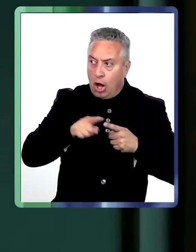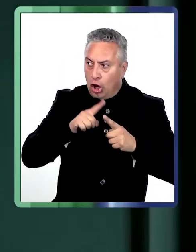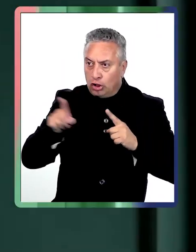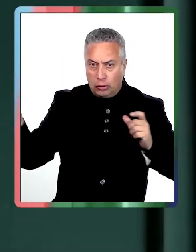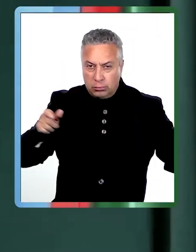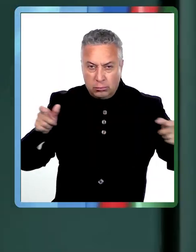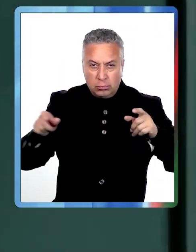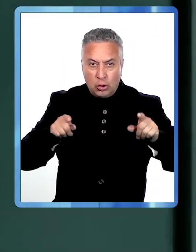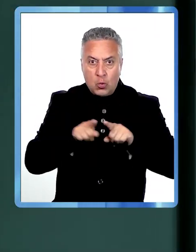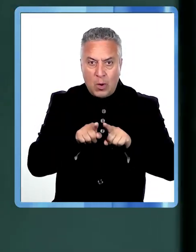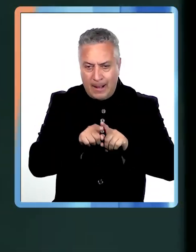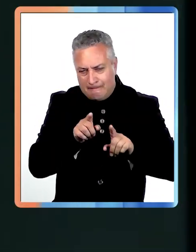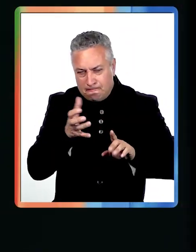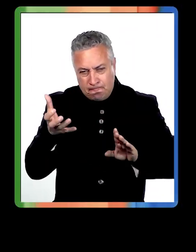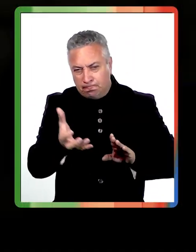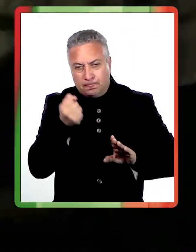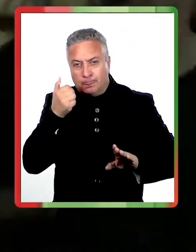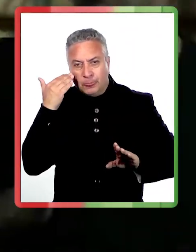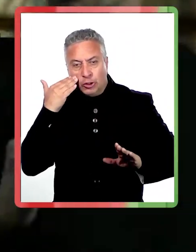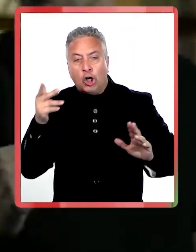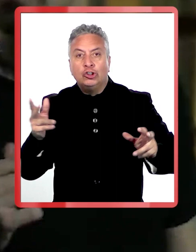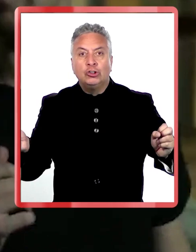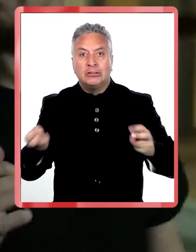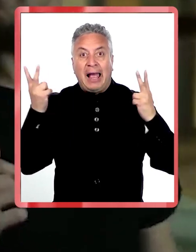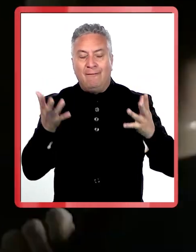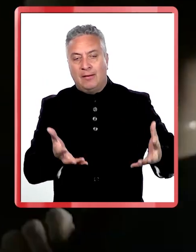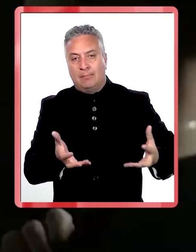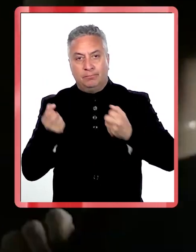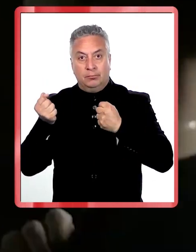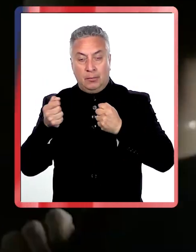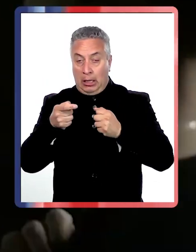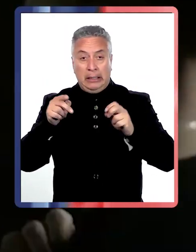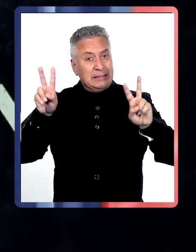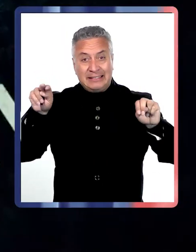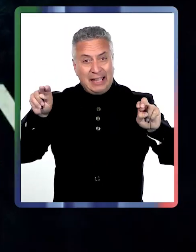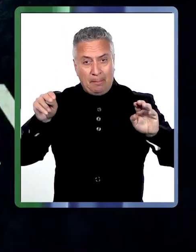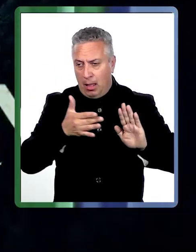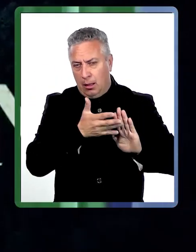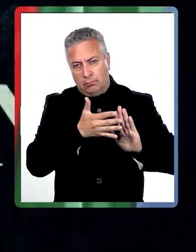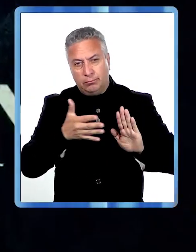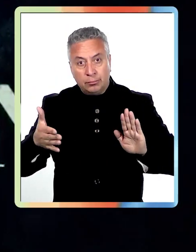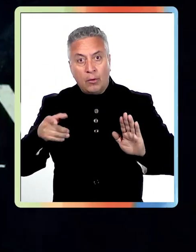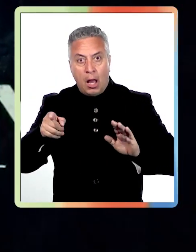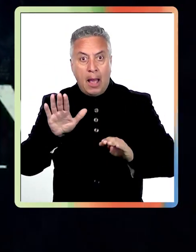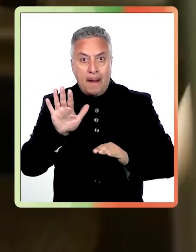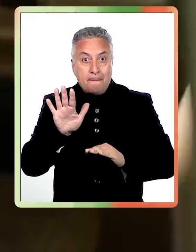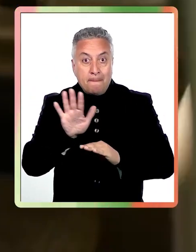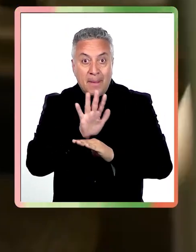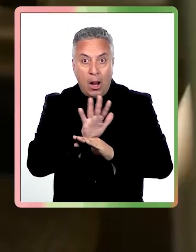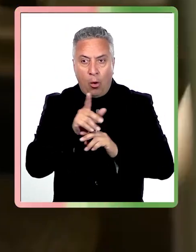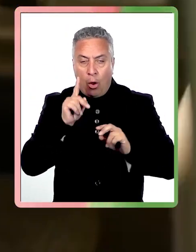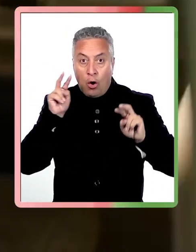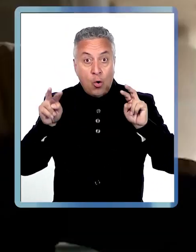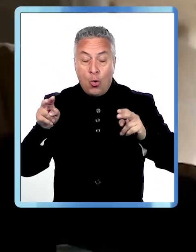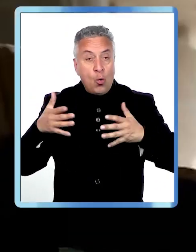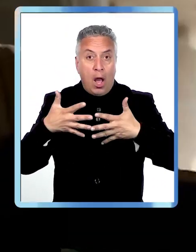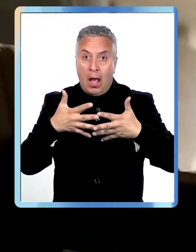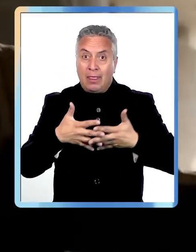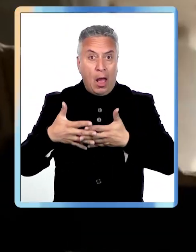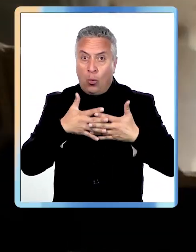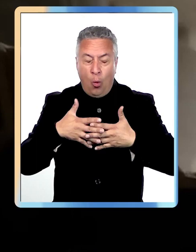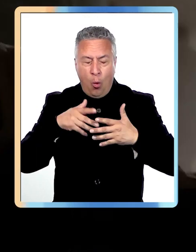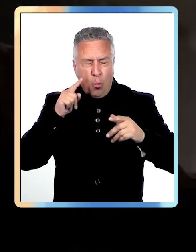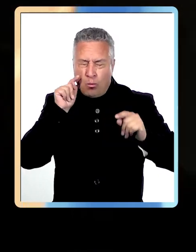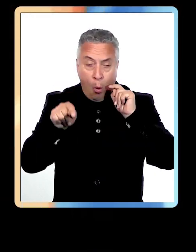agentes. Controvertida y audaz por su polémica temática, Sound of Freedom, rápidamente se convirtió en un éxito de taquilla en Estados Unidos.